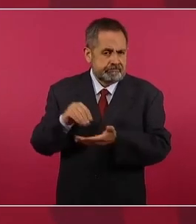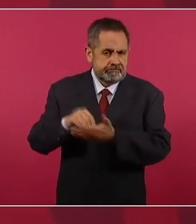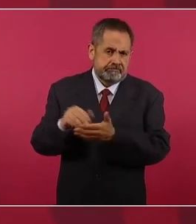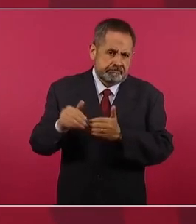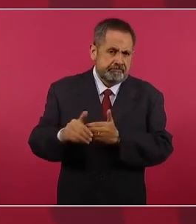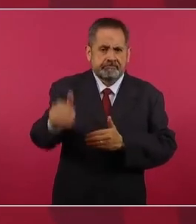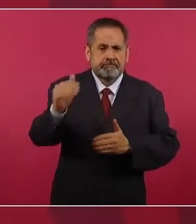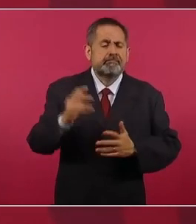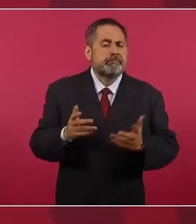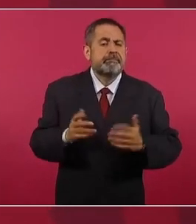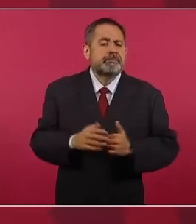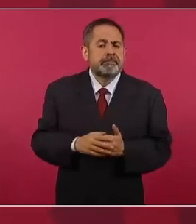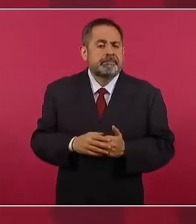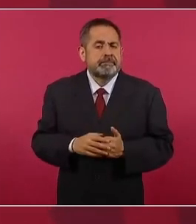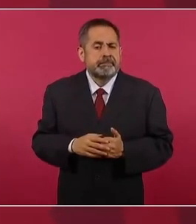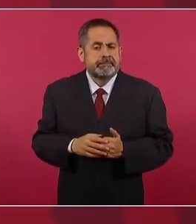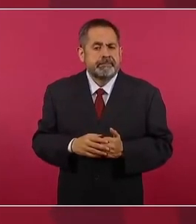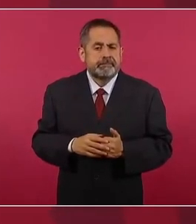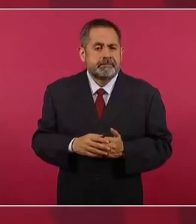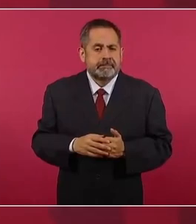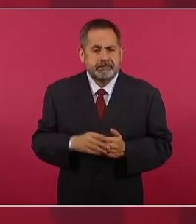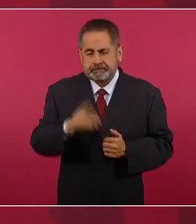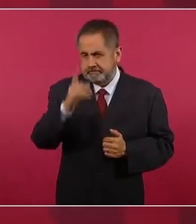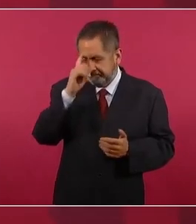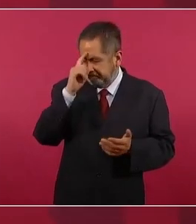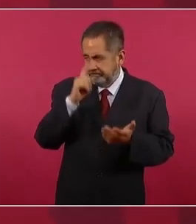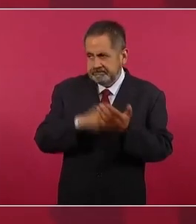y no creo